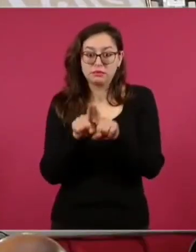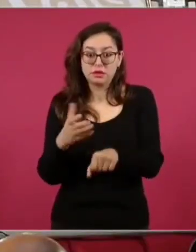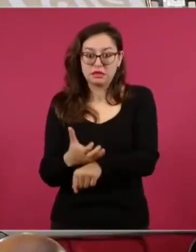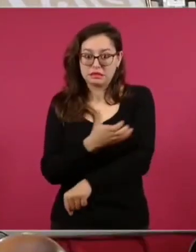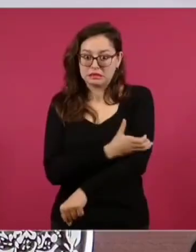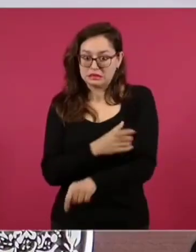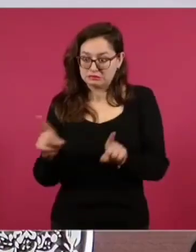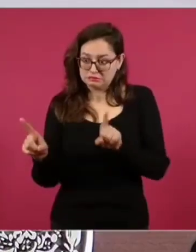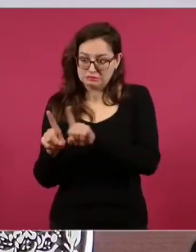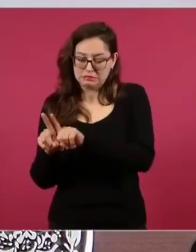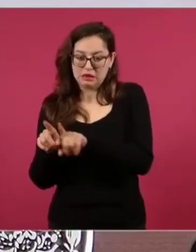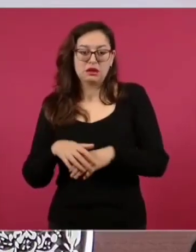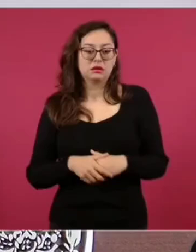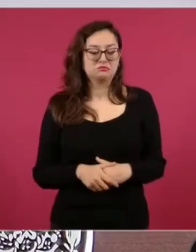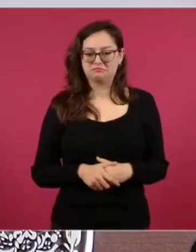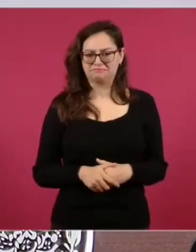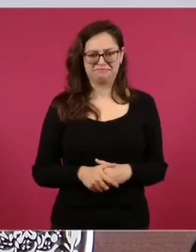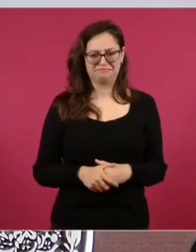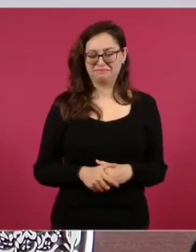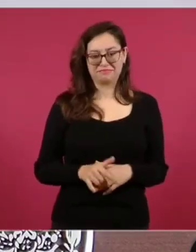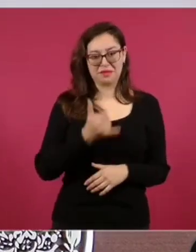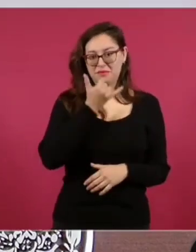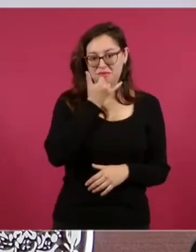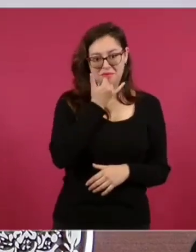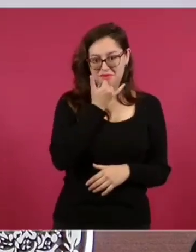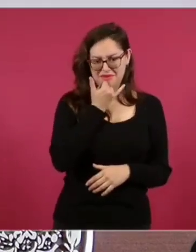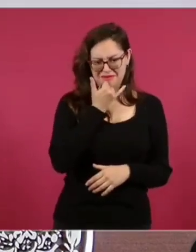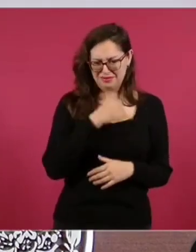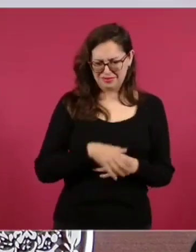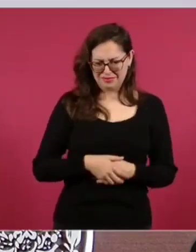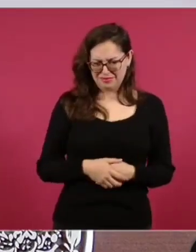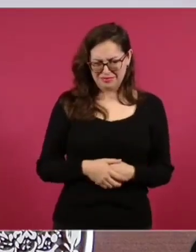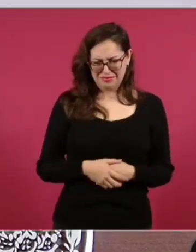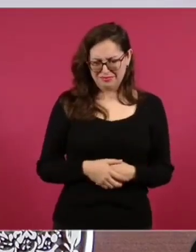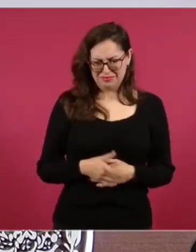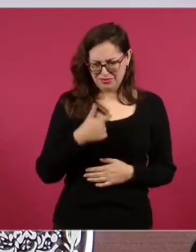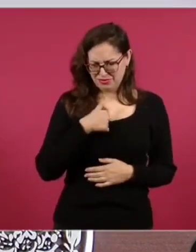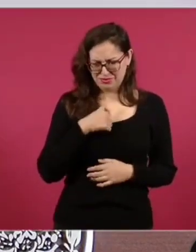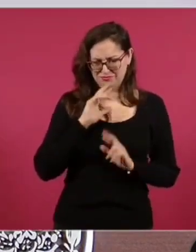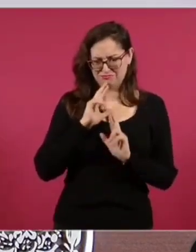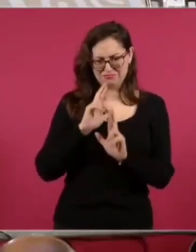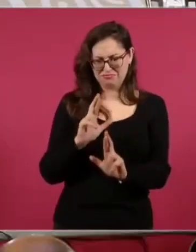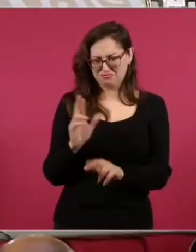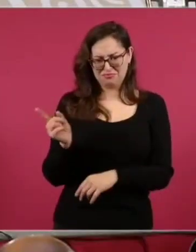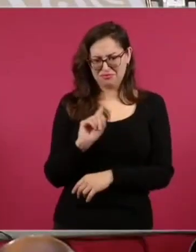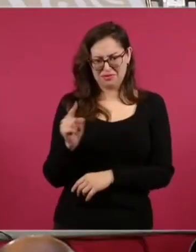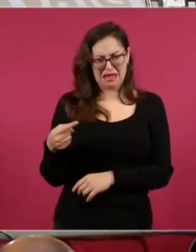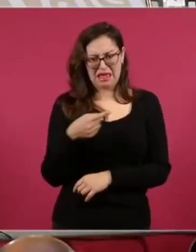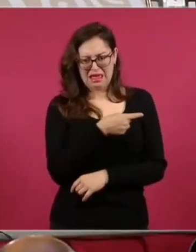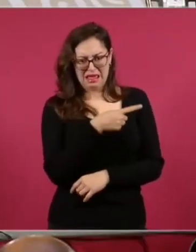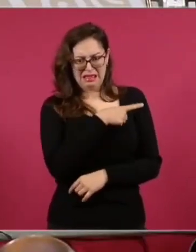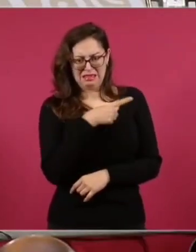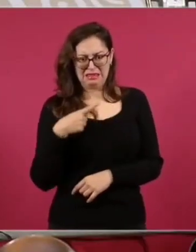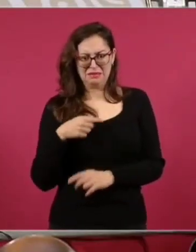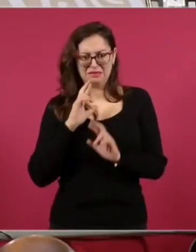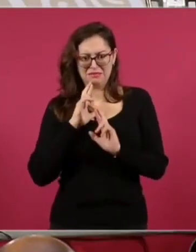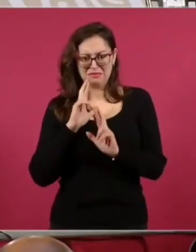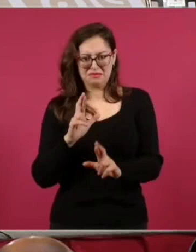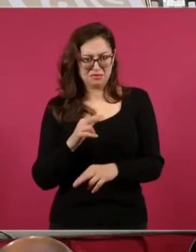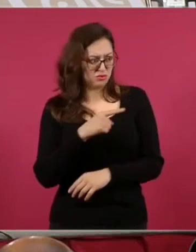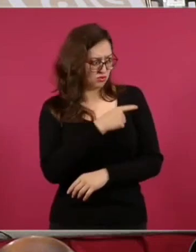debe de contestar, porque es una pregunta de cómo cubrir la emotividad de una pareja. ¿Tú quieres contestar?